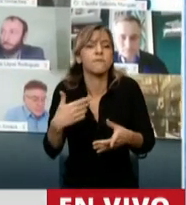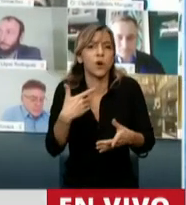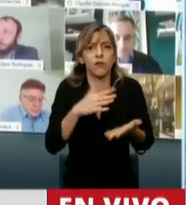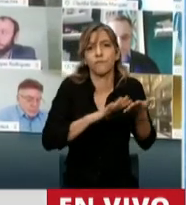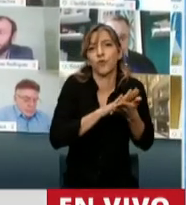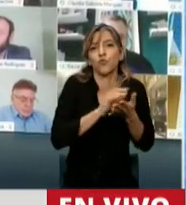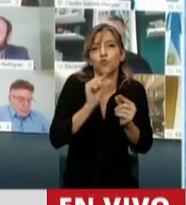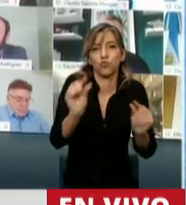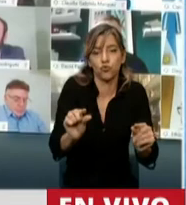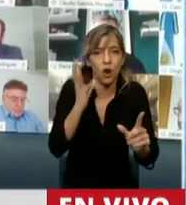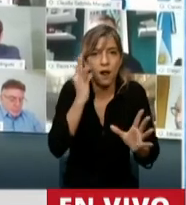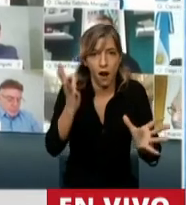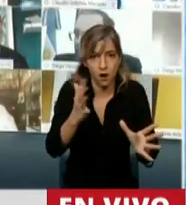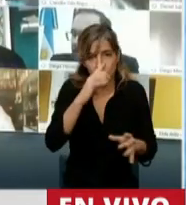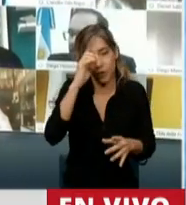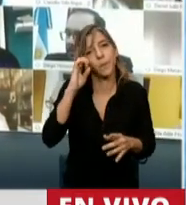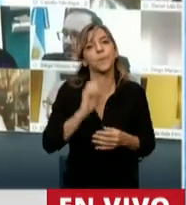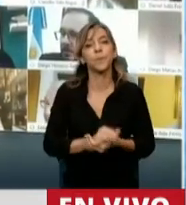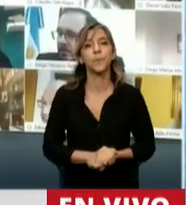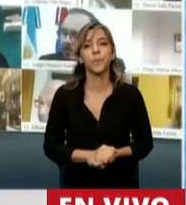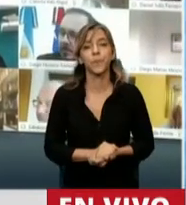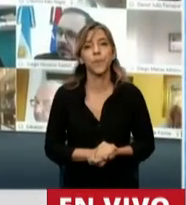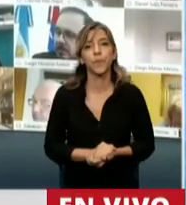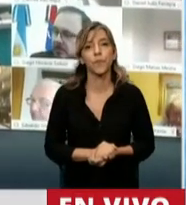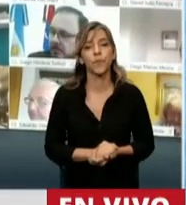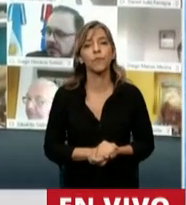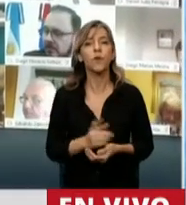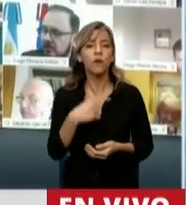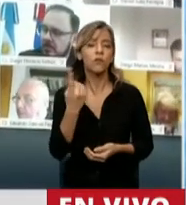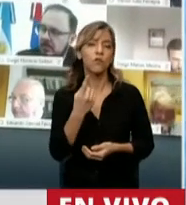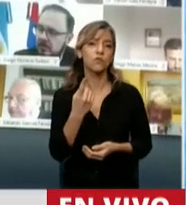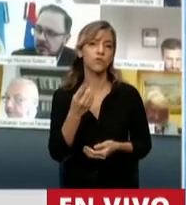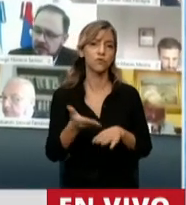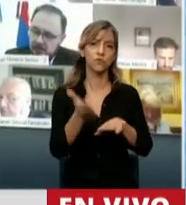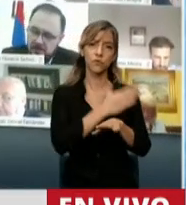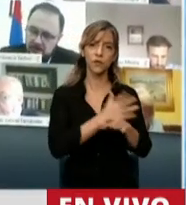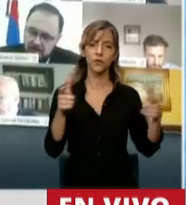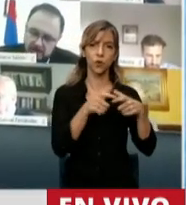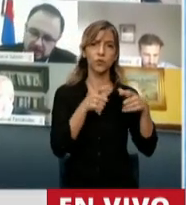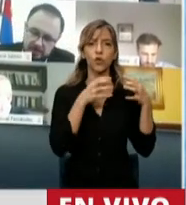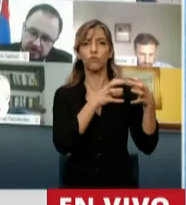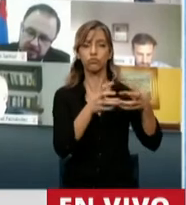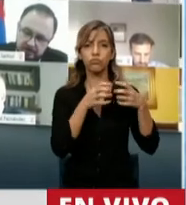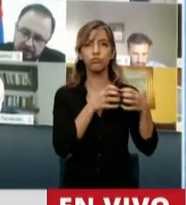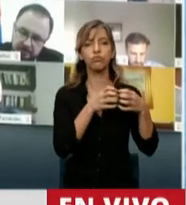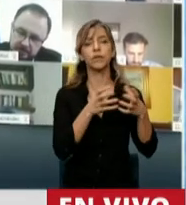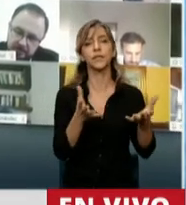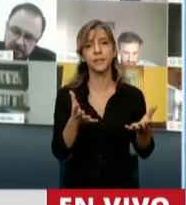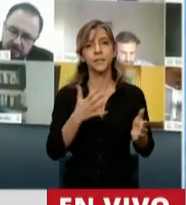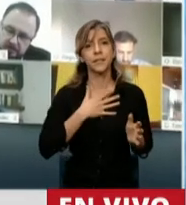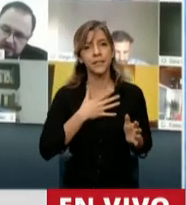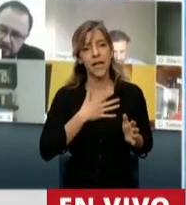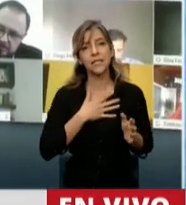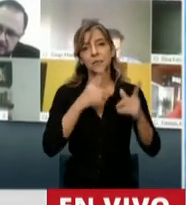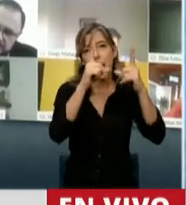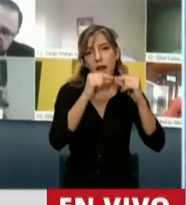Es cierto que se ha hecho un esfuerzo en el debate de la Comisión. Lamentablemente no hemos podido llegar a un consenso en todos los